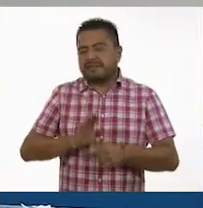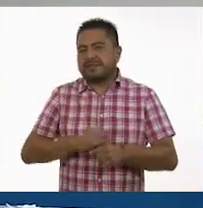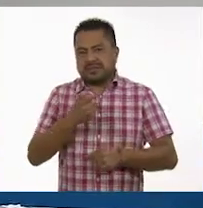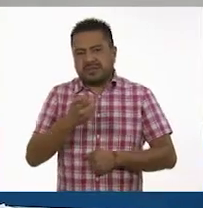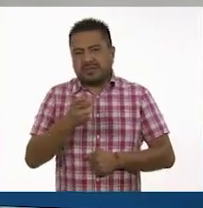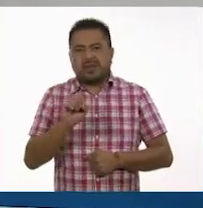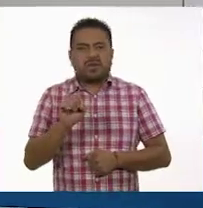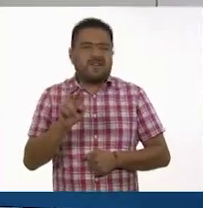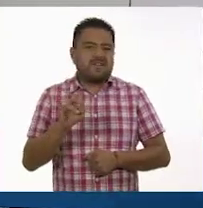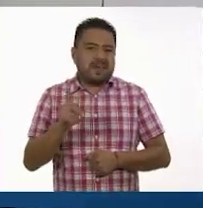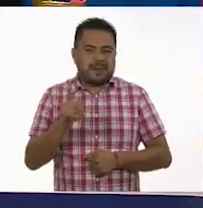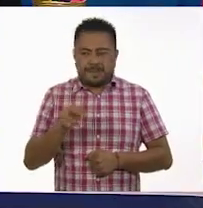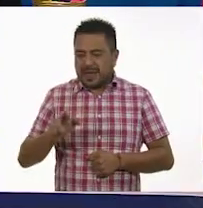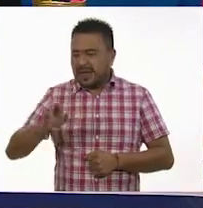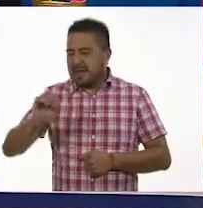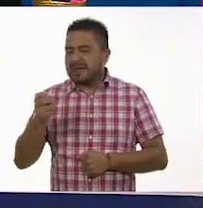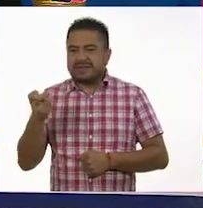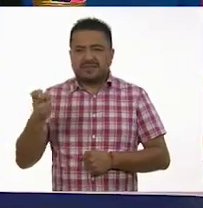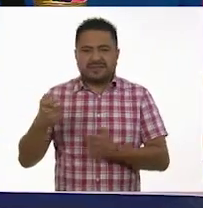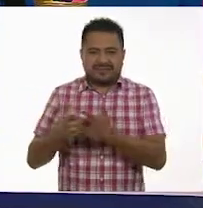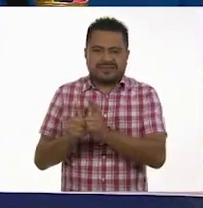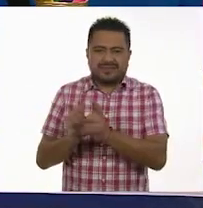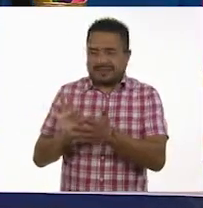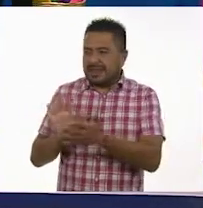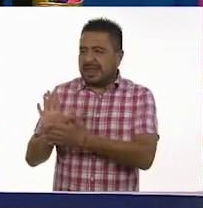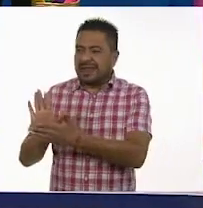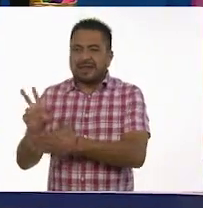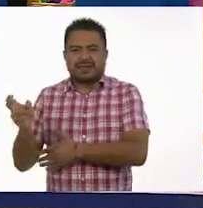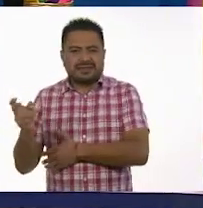Son maestro, son ovíparas. Son ovíparas.